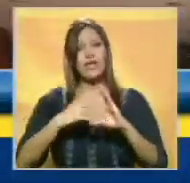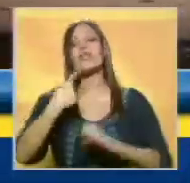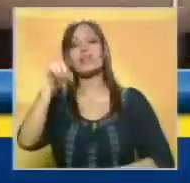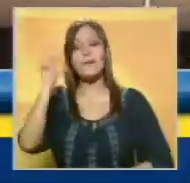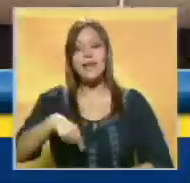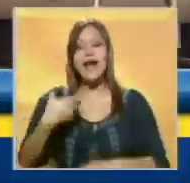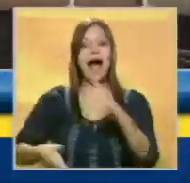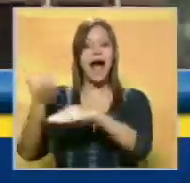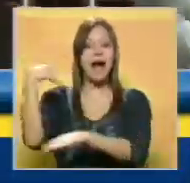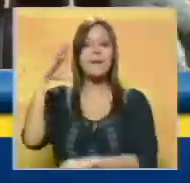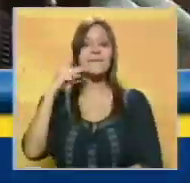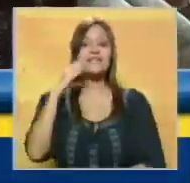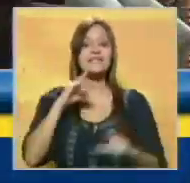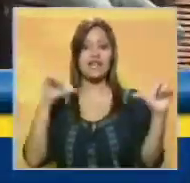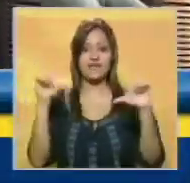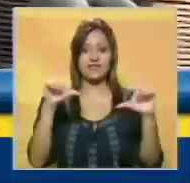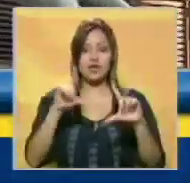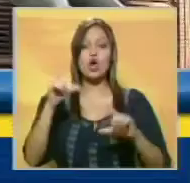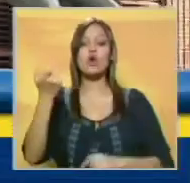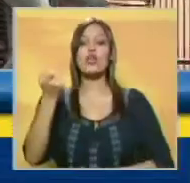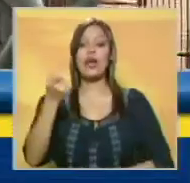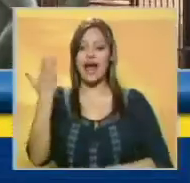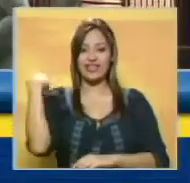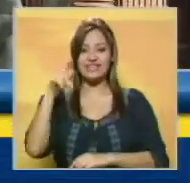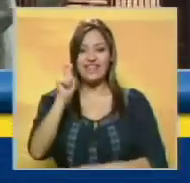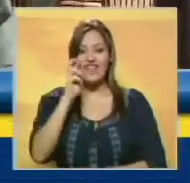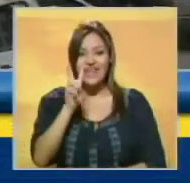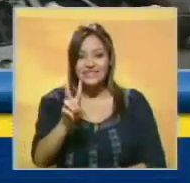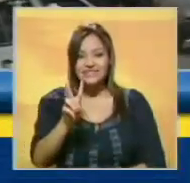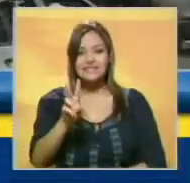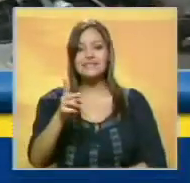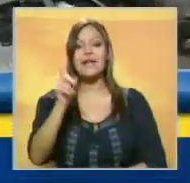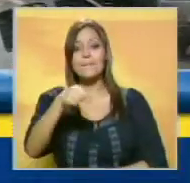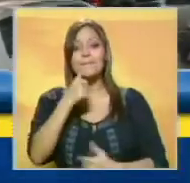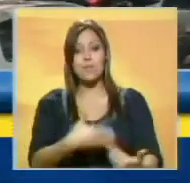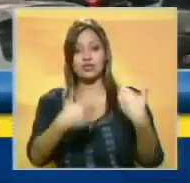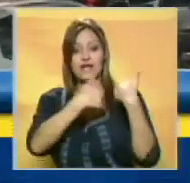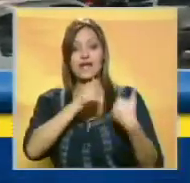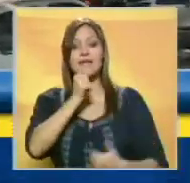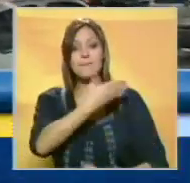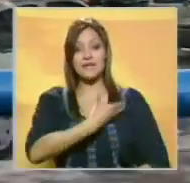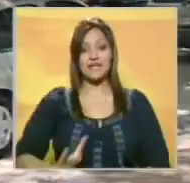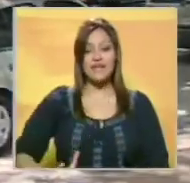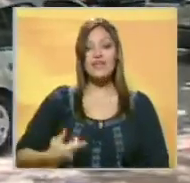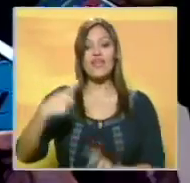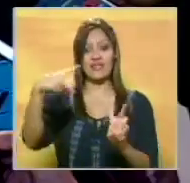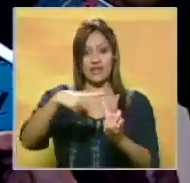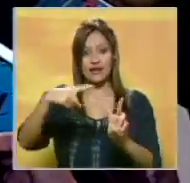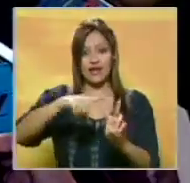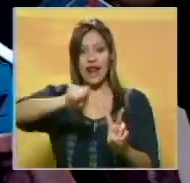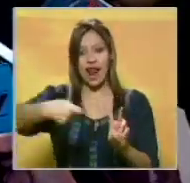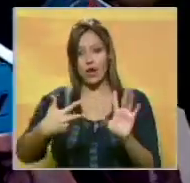además como director de la televisora social TVES y también estuvo a cargo de la presidencia de venezolana de televisión.